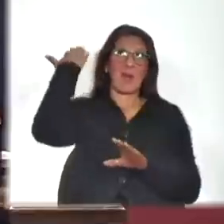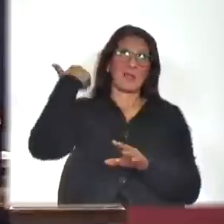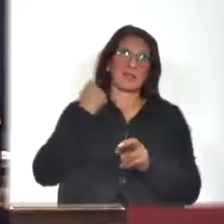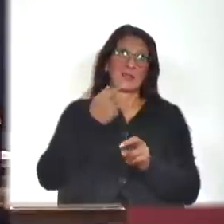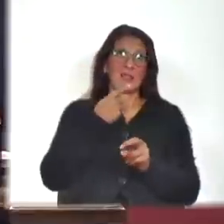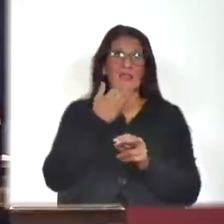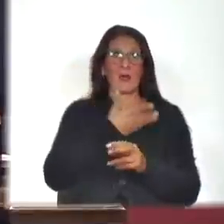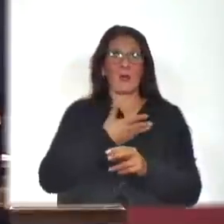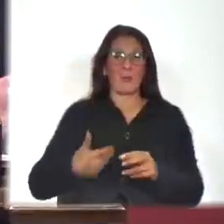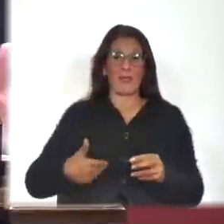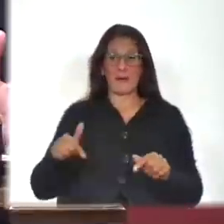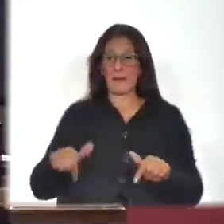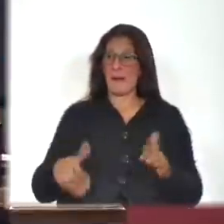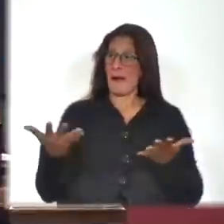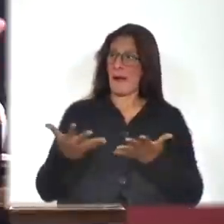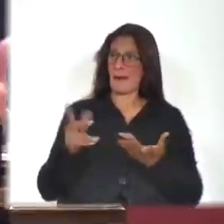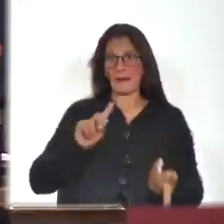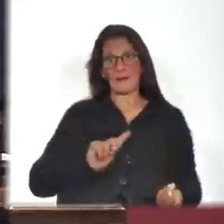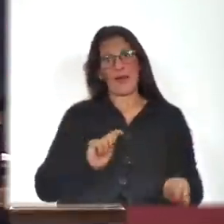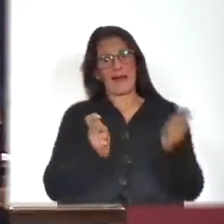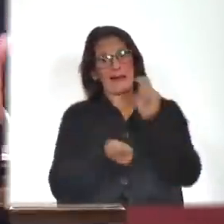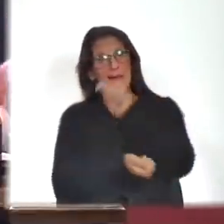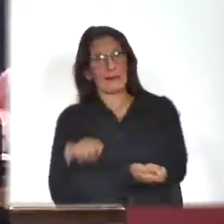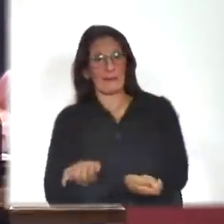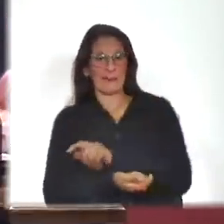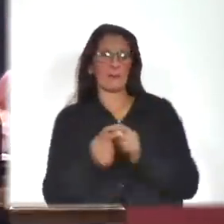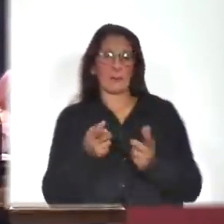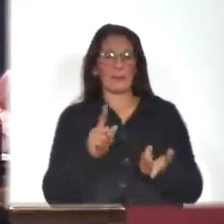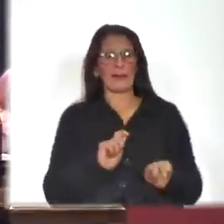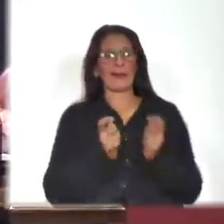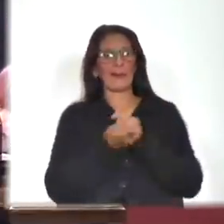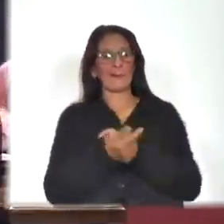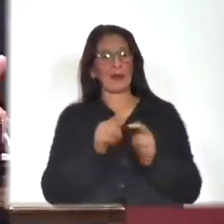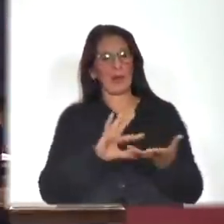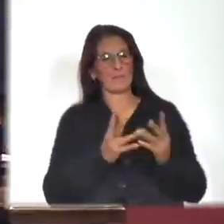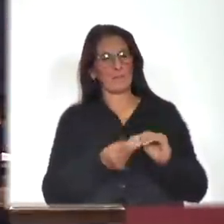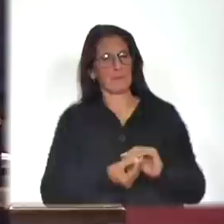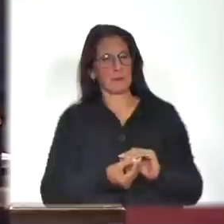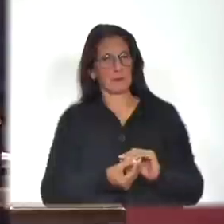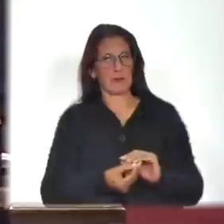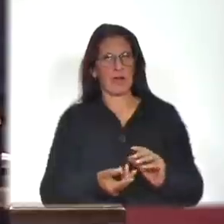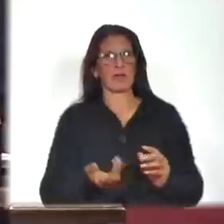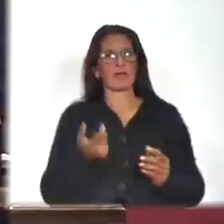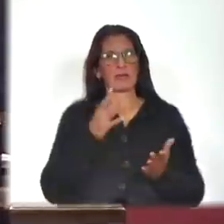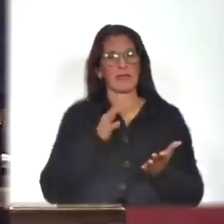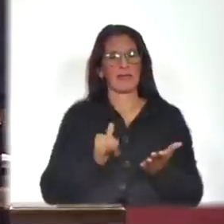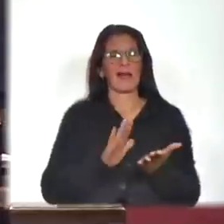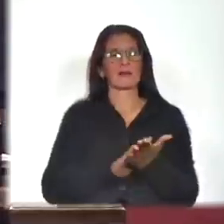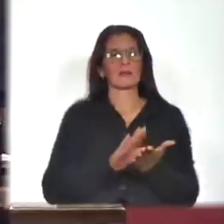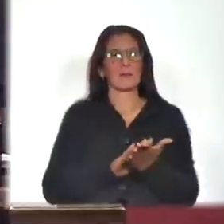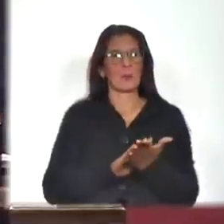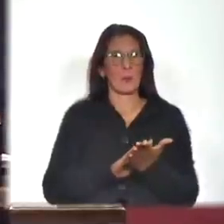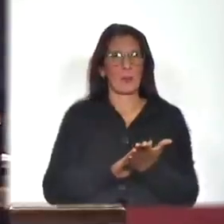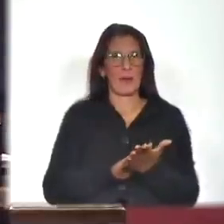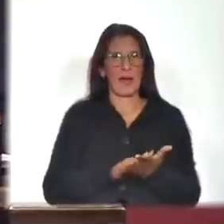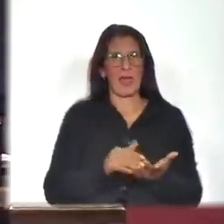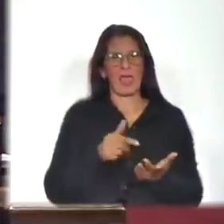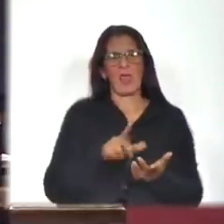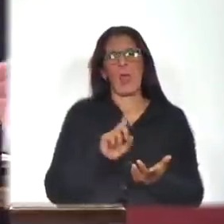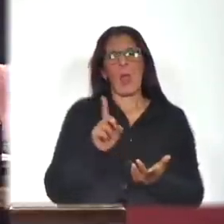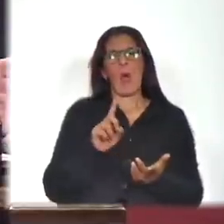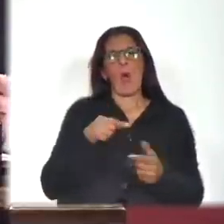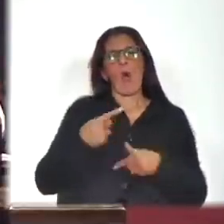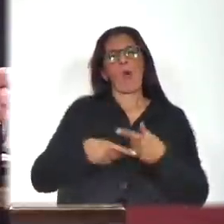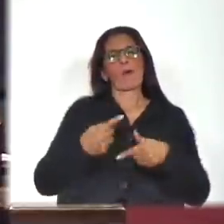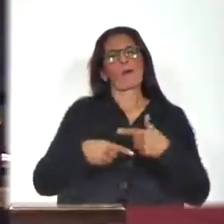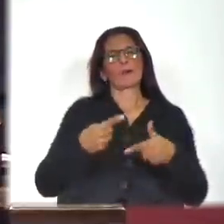cambiar su criterio, deberían por lo menos dar cuenta de que están cambiando el criterio y dejar constancia de ello. Y no seguir olímpicamente